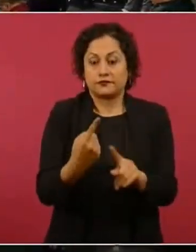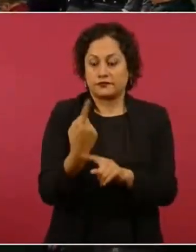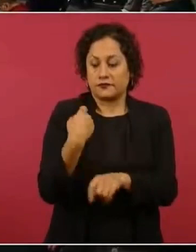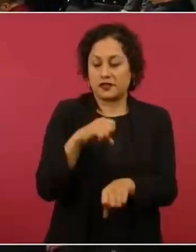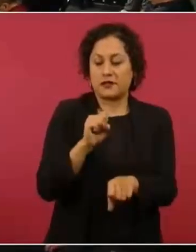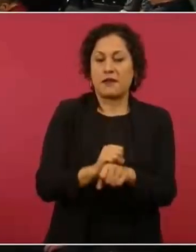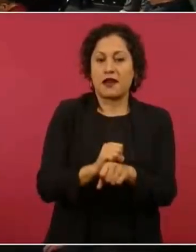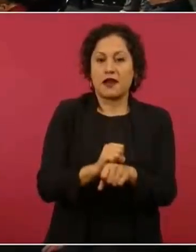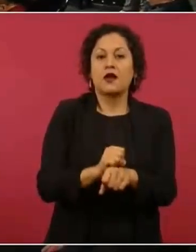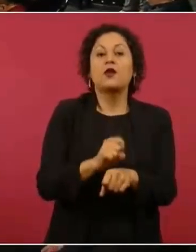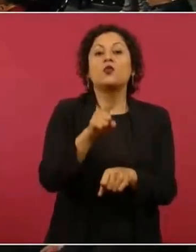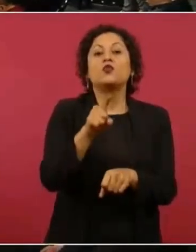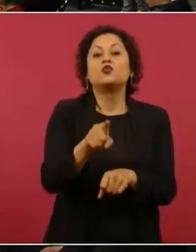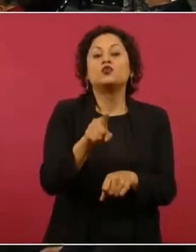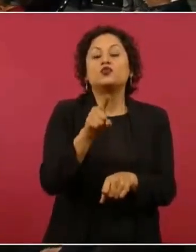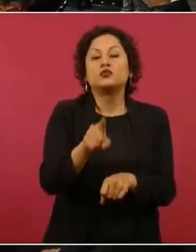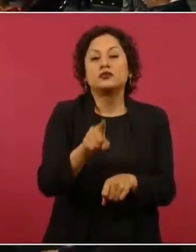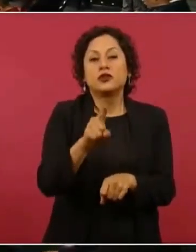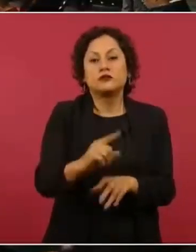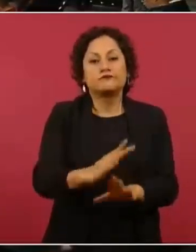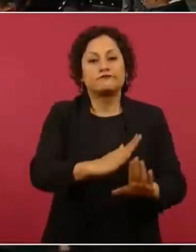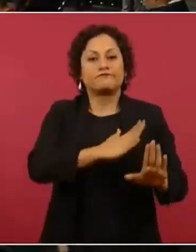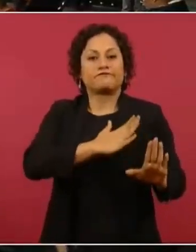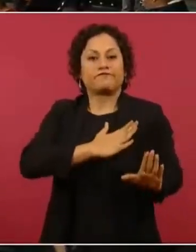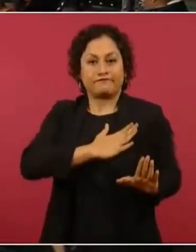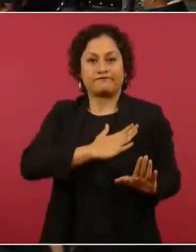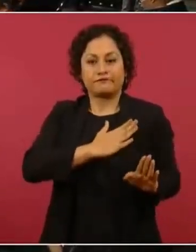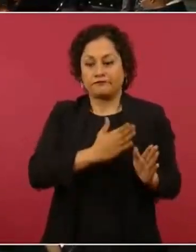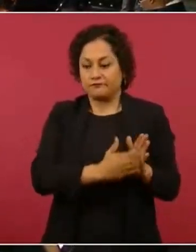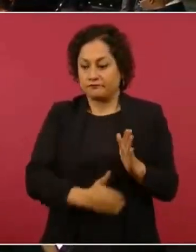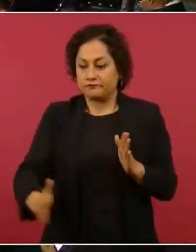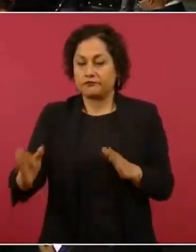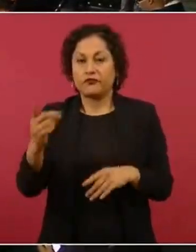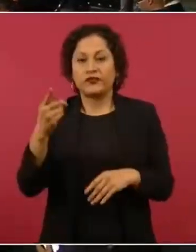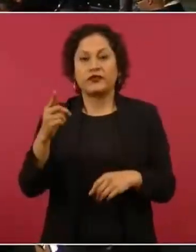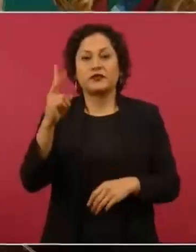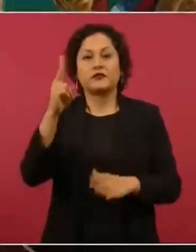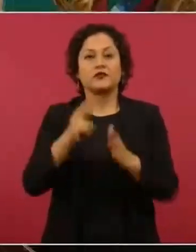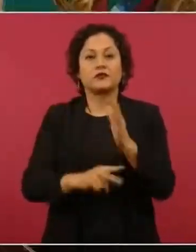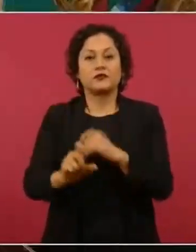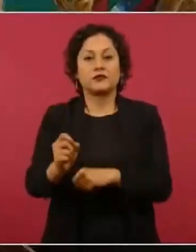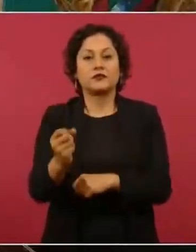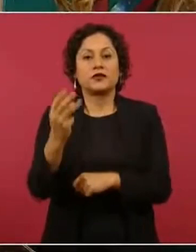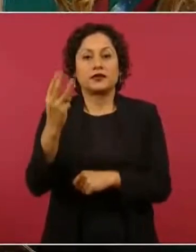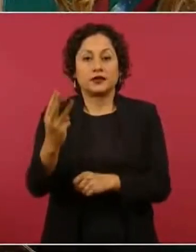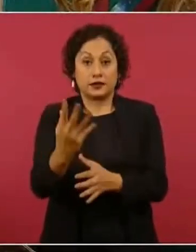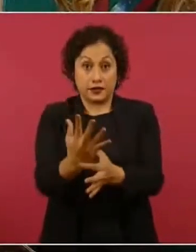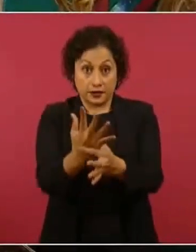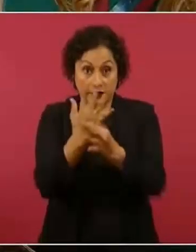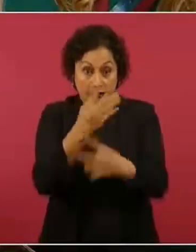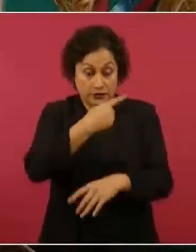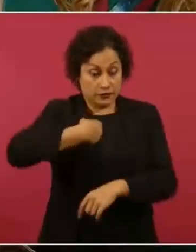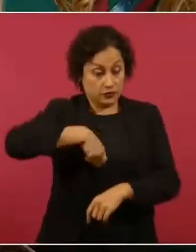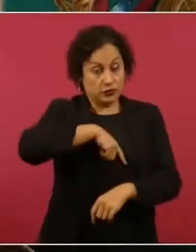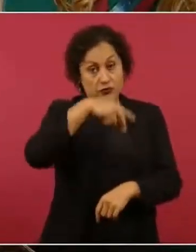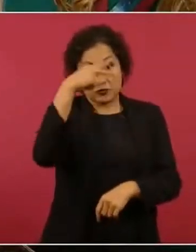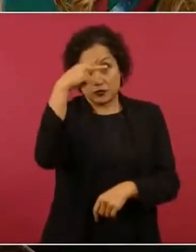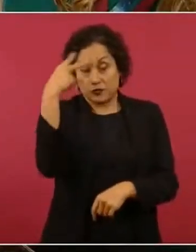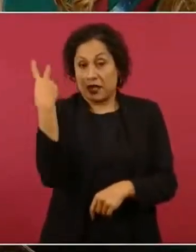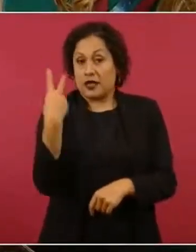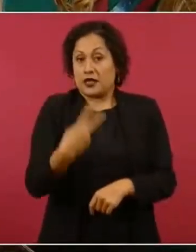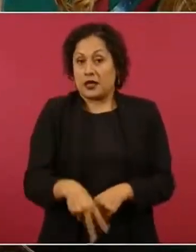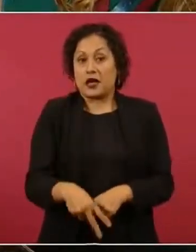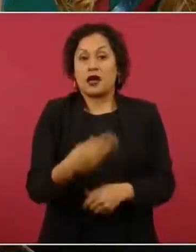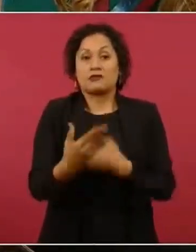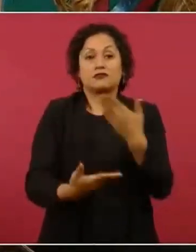comprometido que a más tardar en diciembre de este año los mexicanos habremos de disfrutar de un sistema de salud muy similar